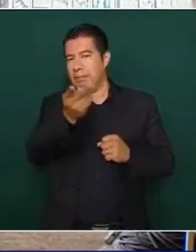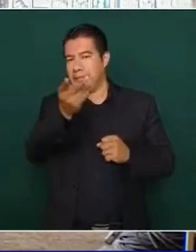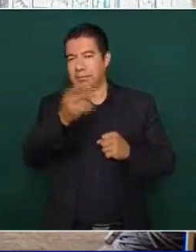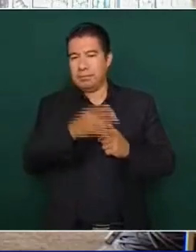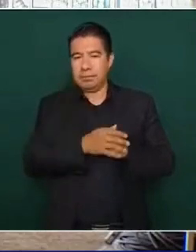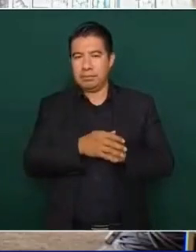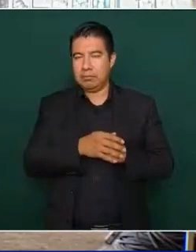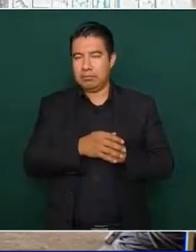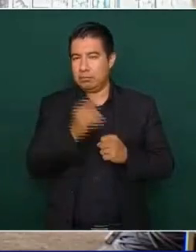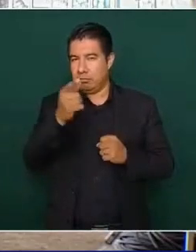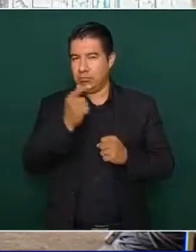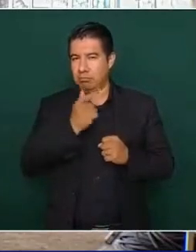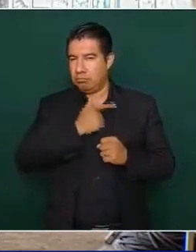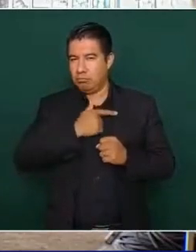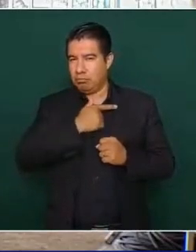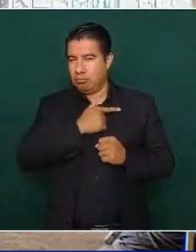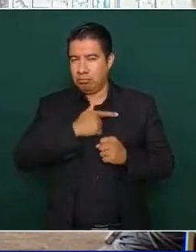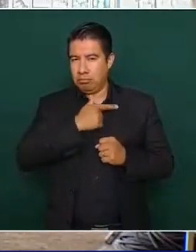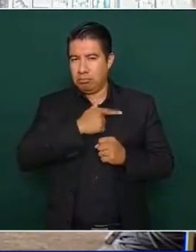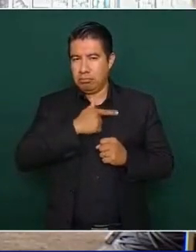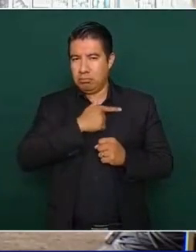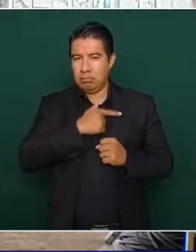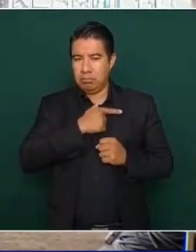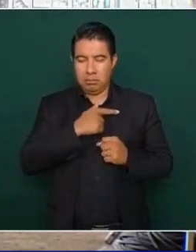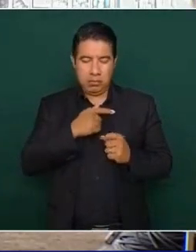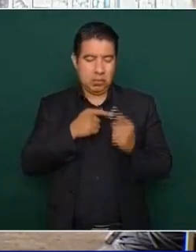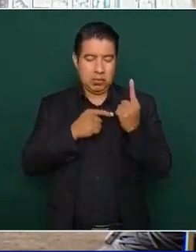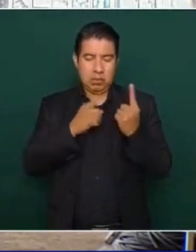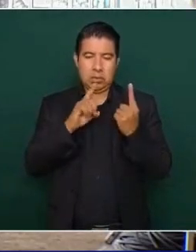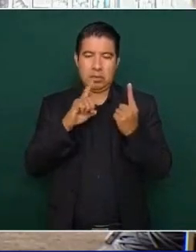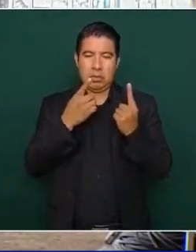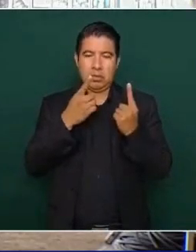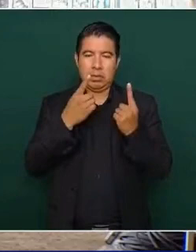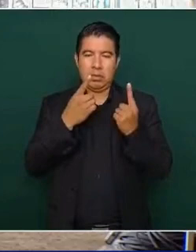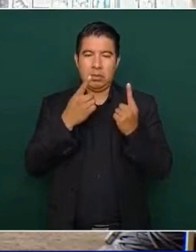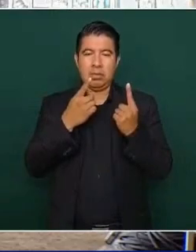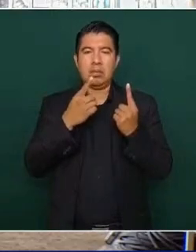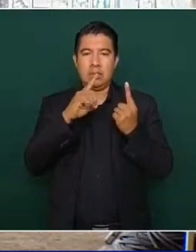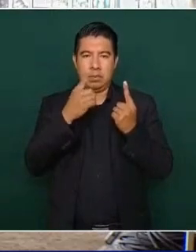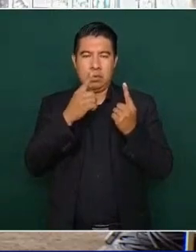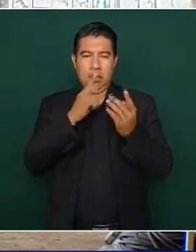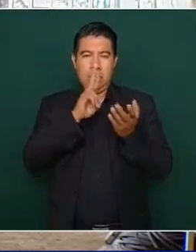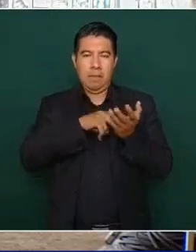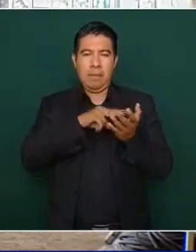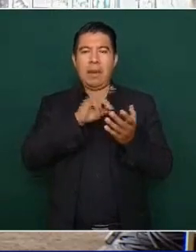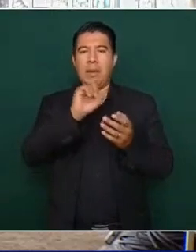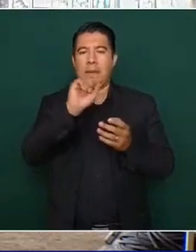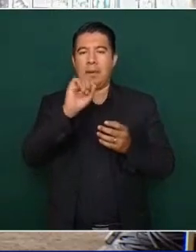¿le gustaría que el 1 de diciembre de 2024,